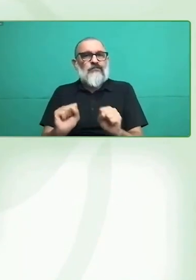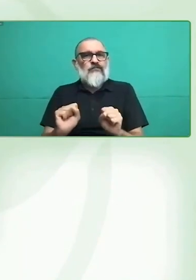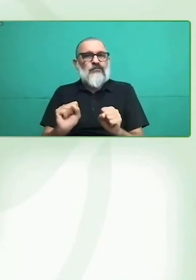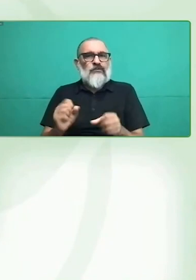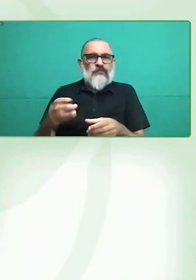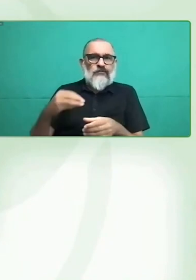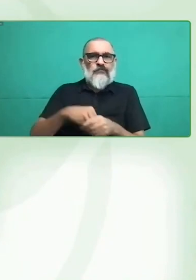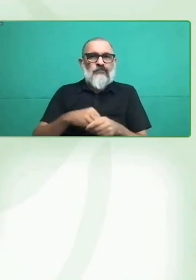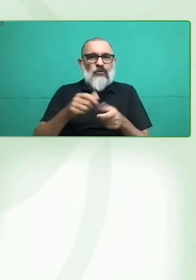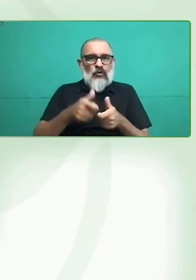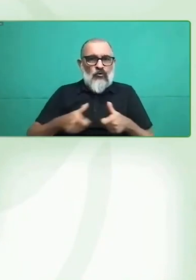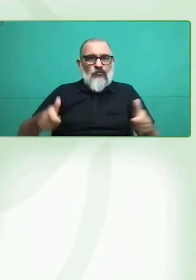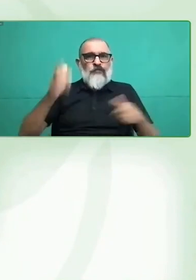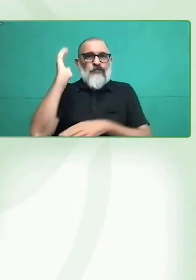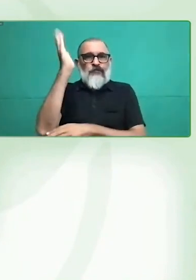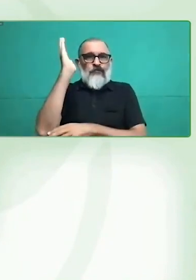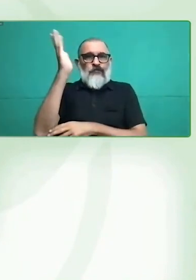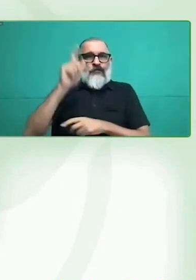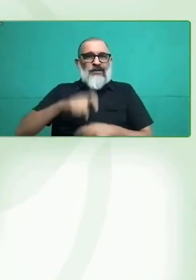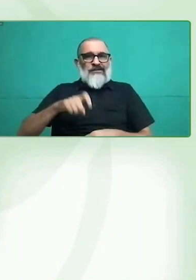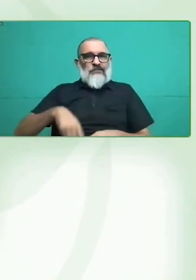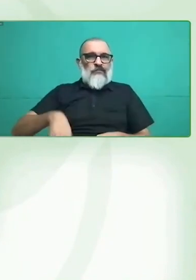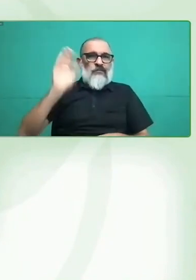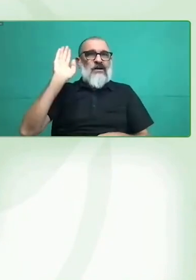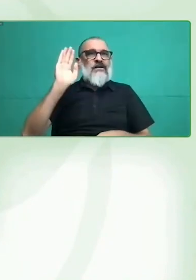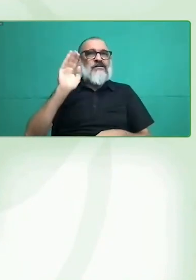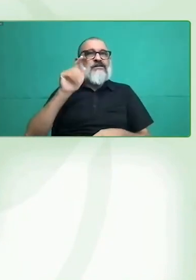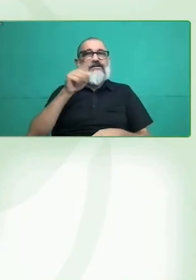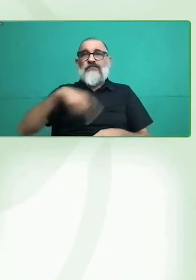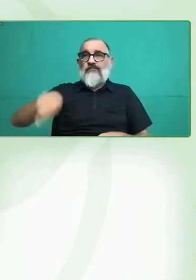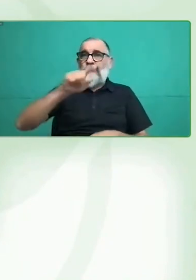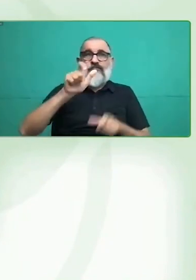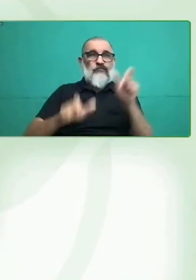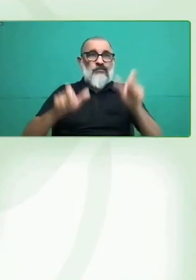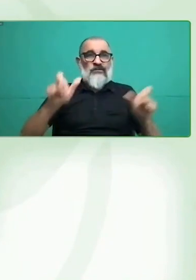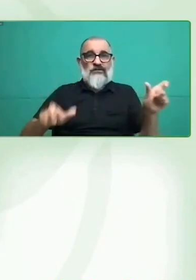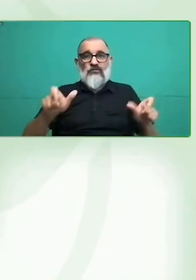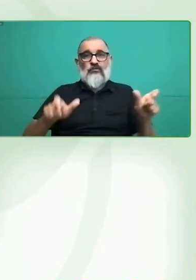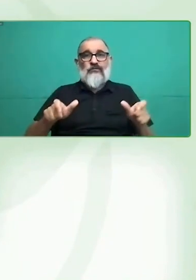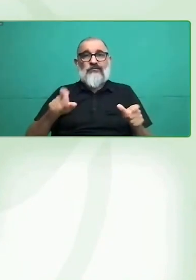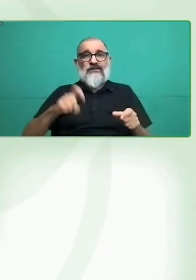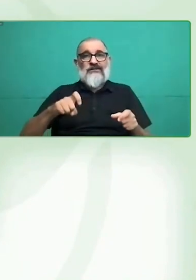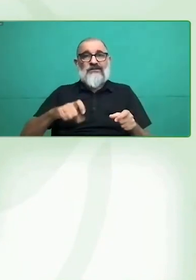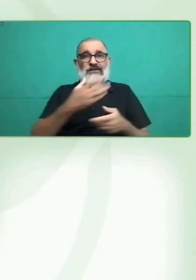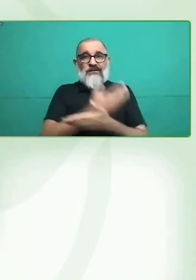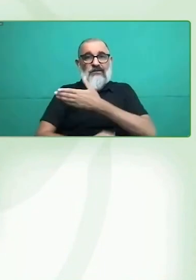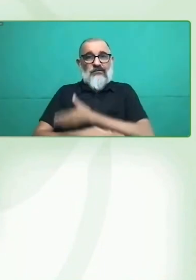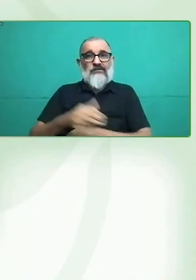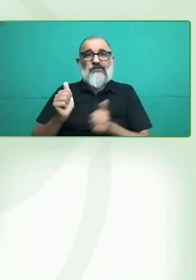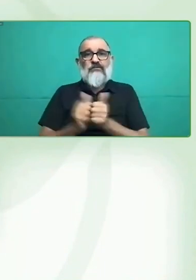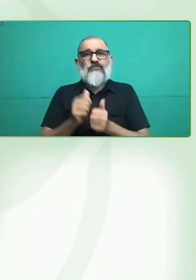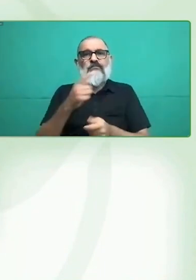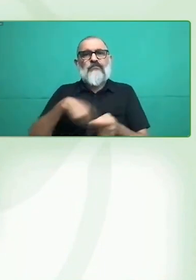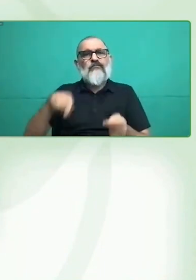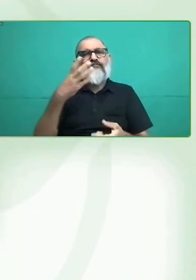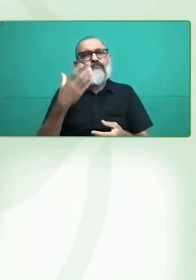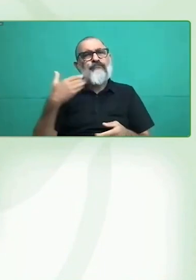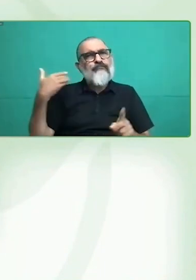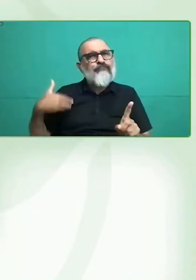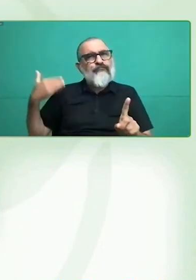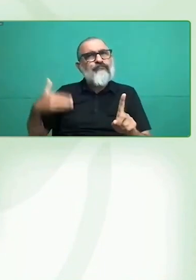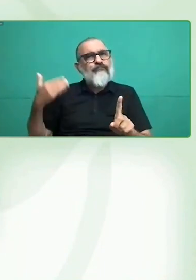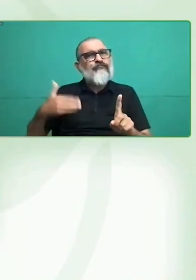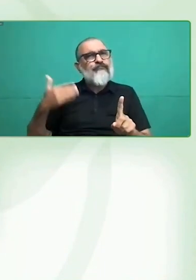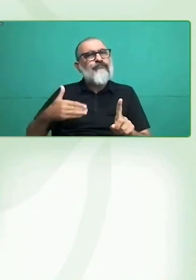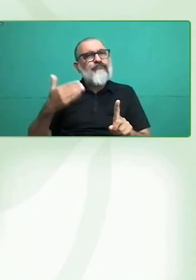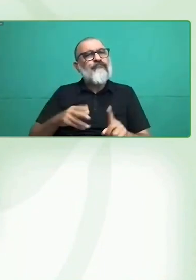a todas las personas, sobre todo a las personas con discapacidad, que muchas veces han sido pasadas a llevar, que sus voces no han